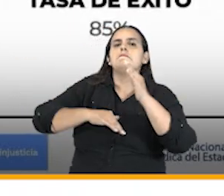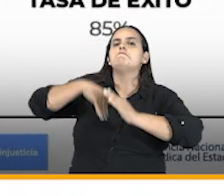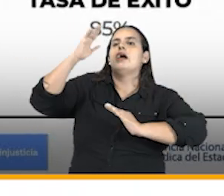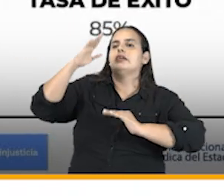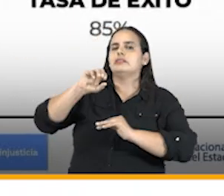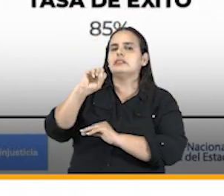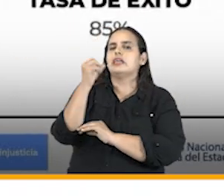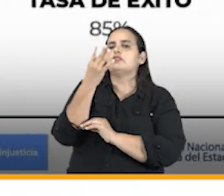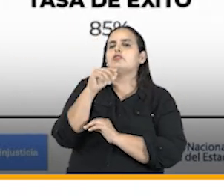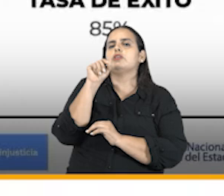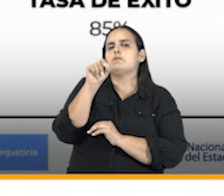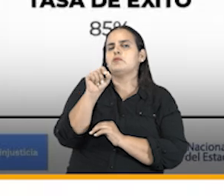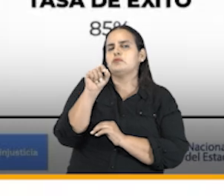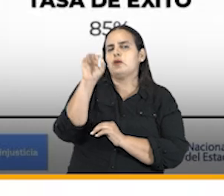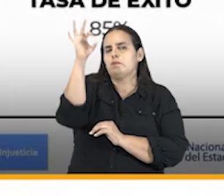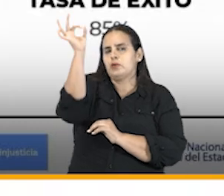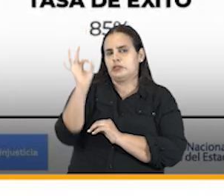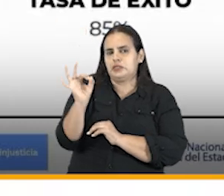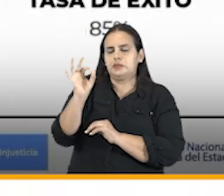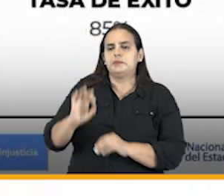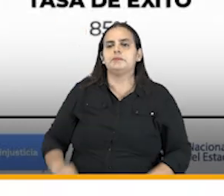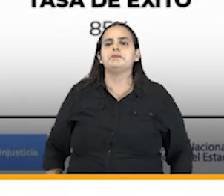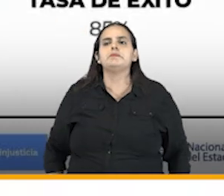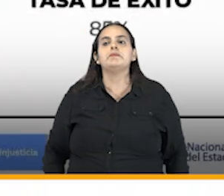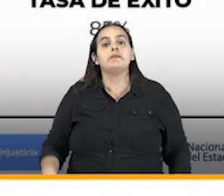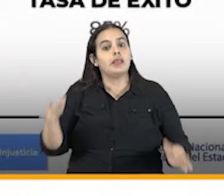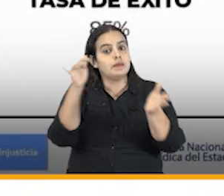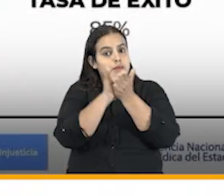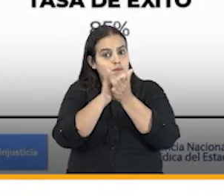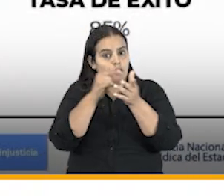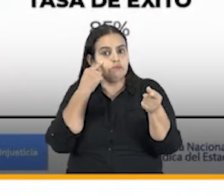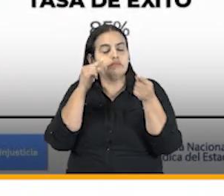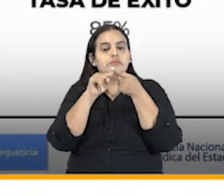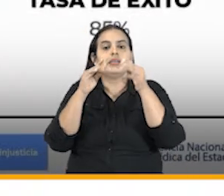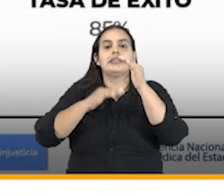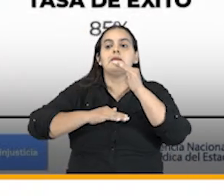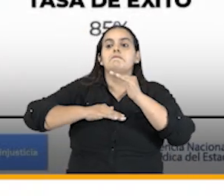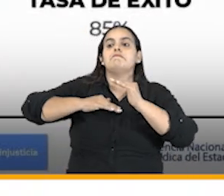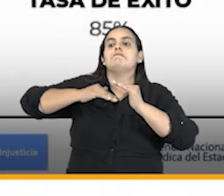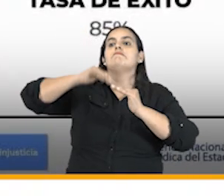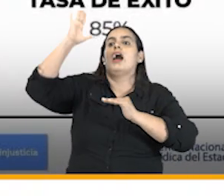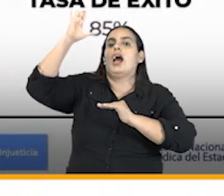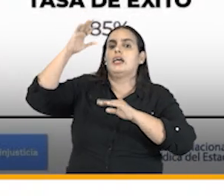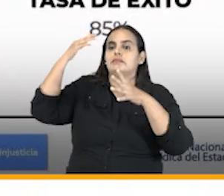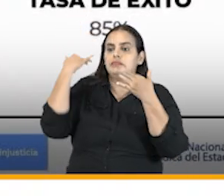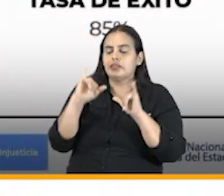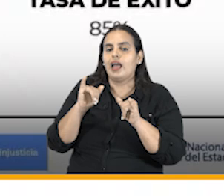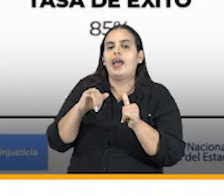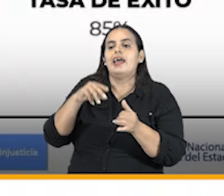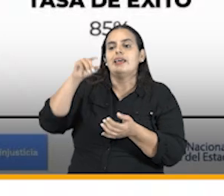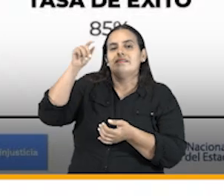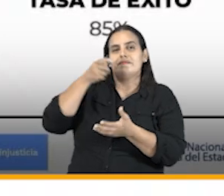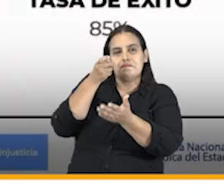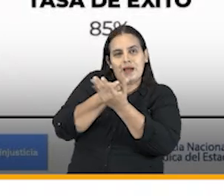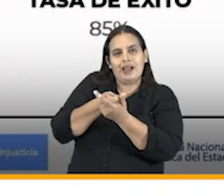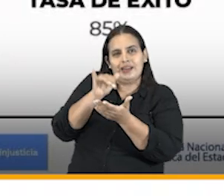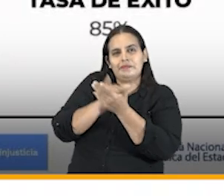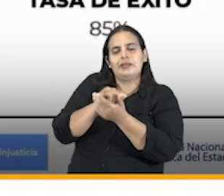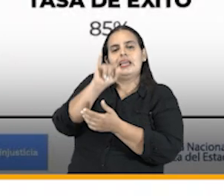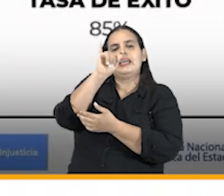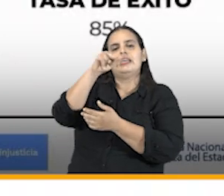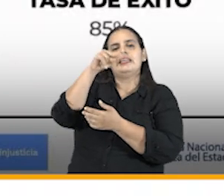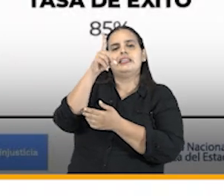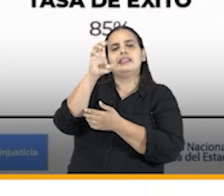estratégica en 14 puntos porcentuales igualmente logramos subir el valor de las condenas o indemnizaciones evitadas